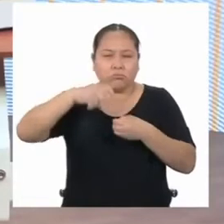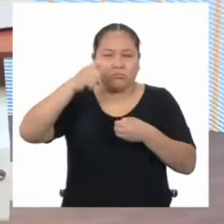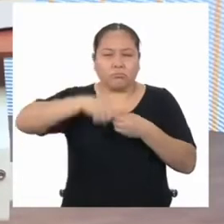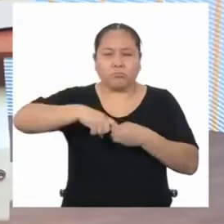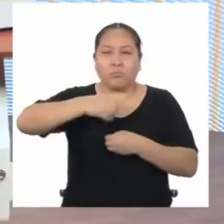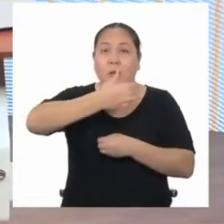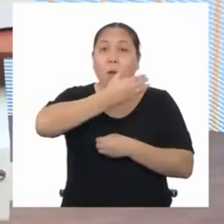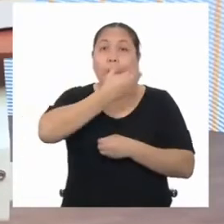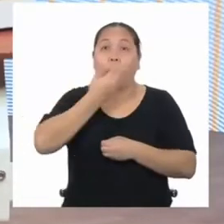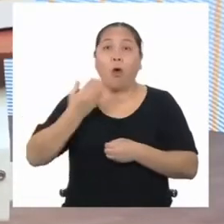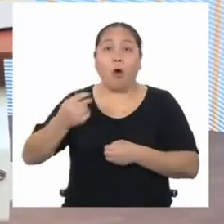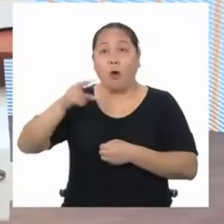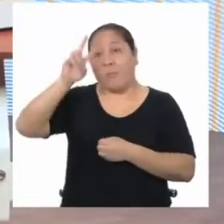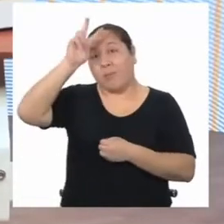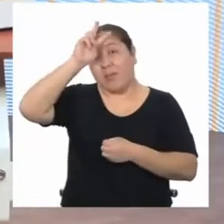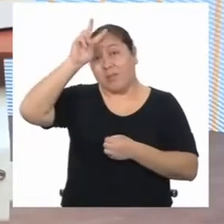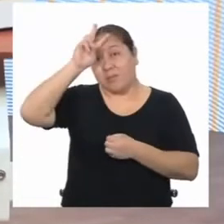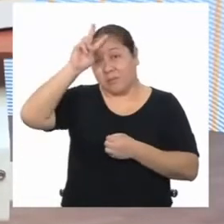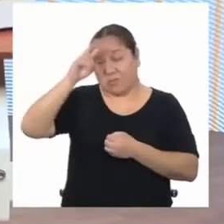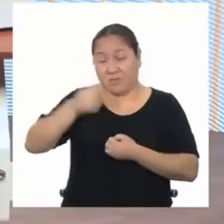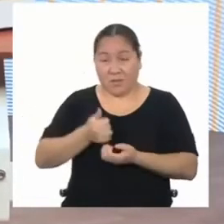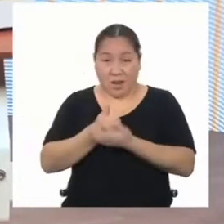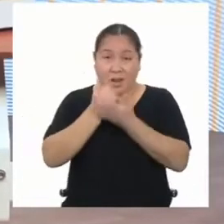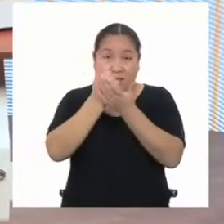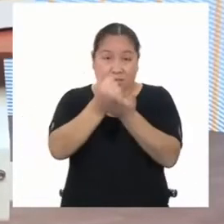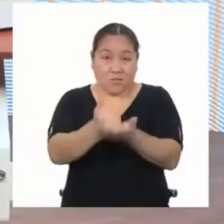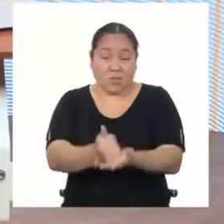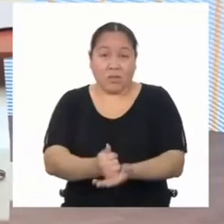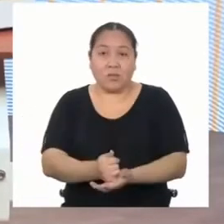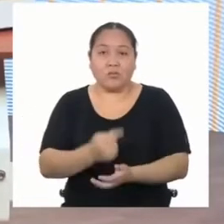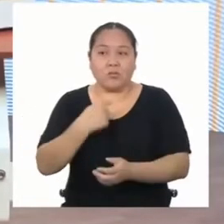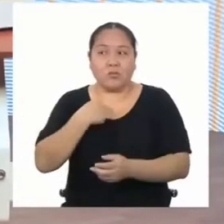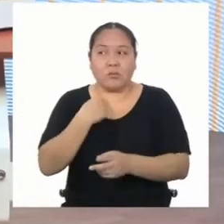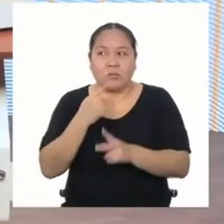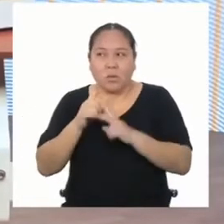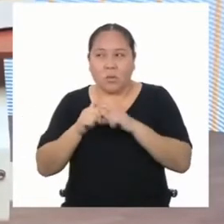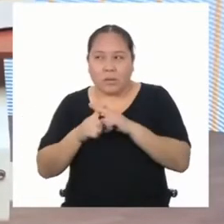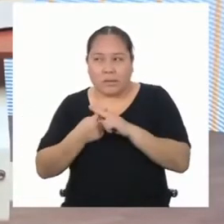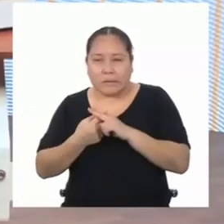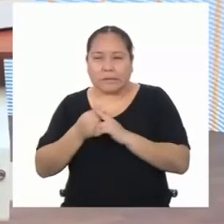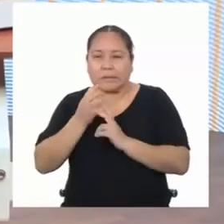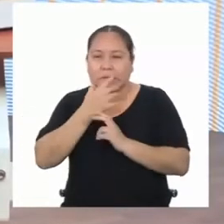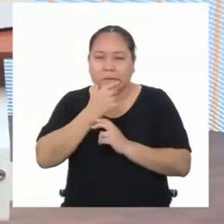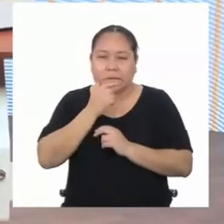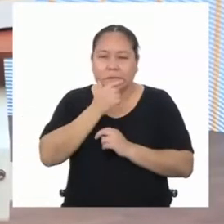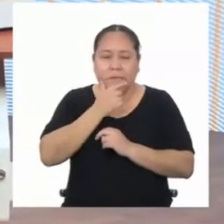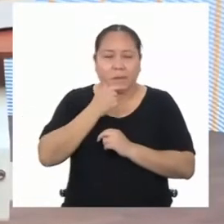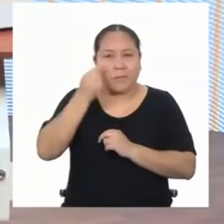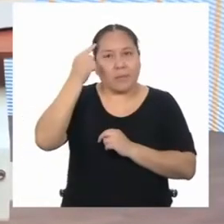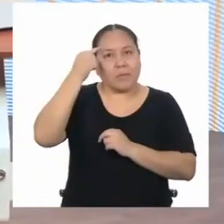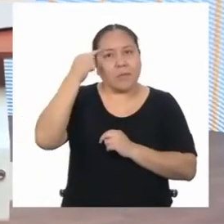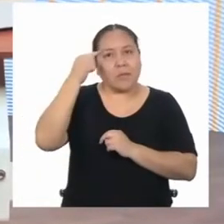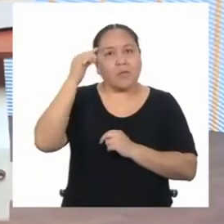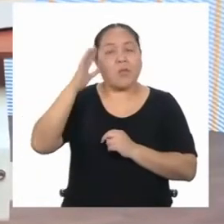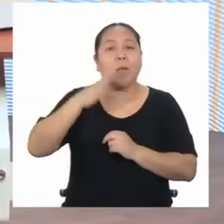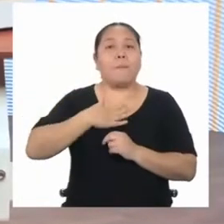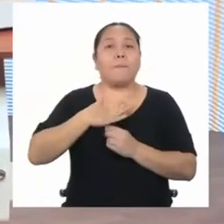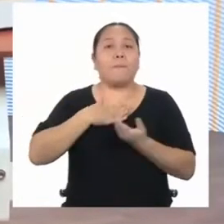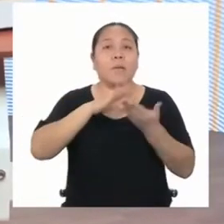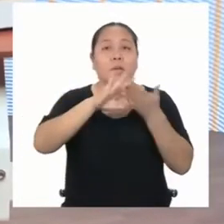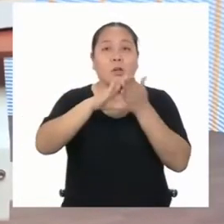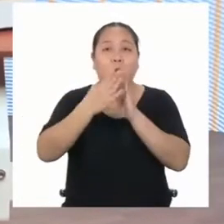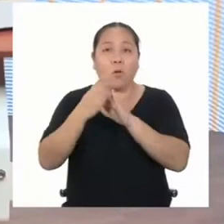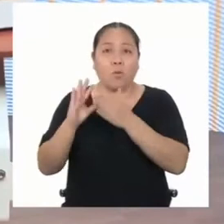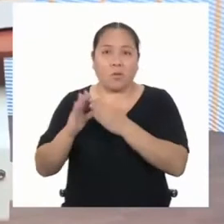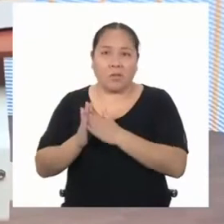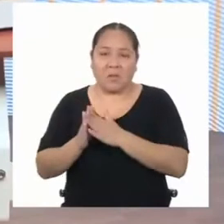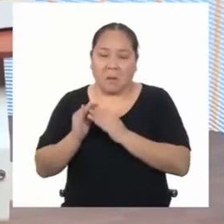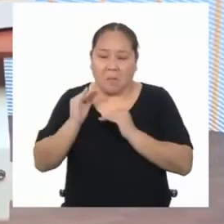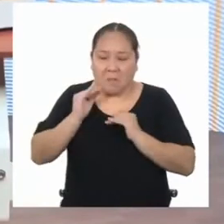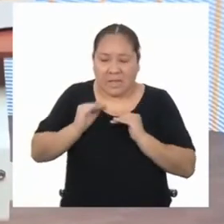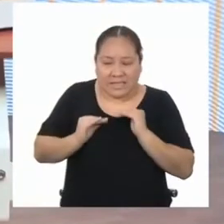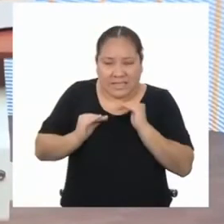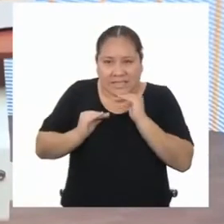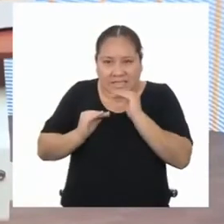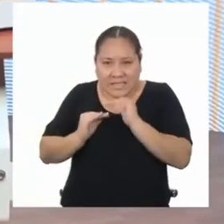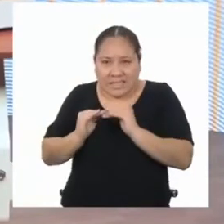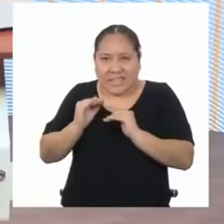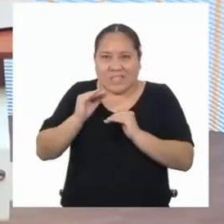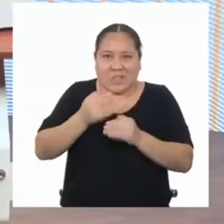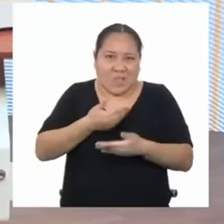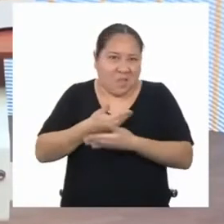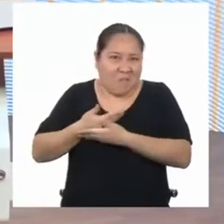todas y todos. Como recién estoy empezando, decidí pensar primero en mi comunidad. Pasitos de bebé, como les dicen.